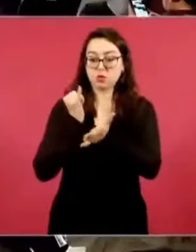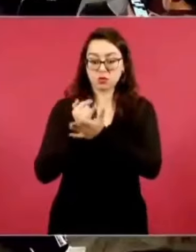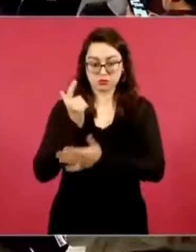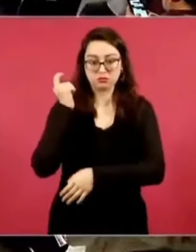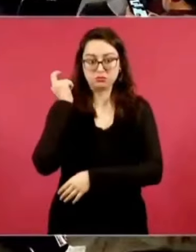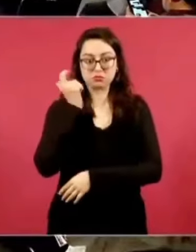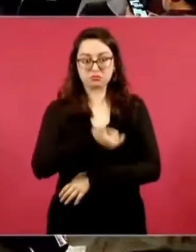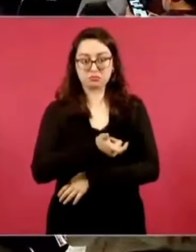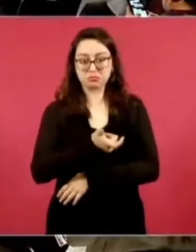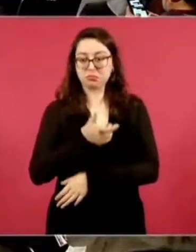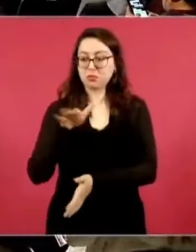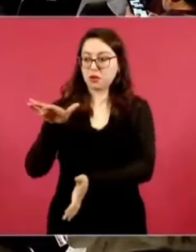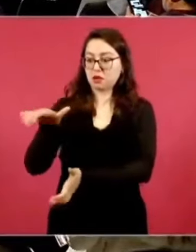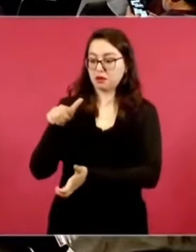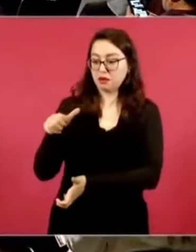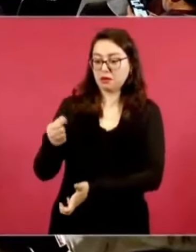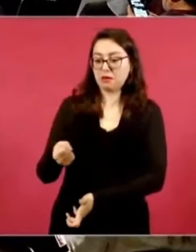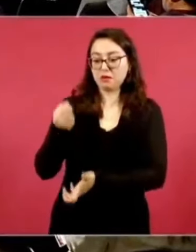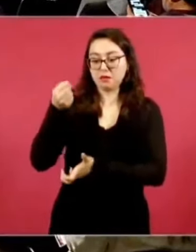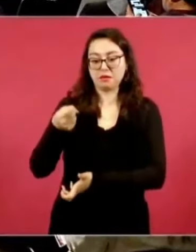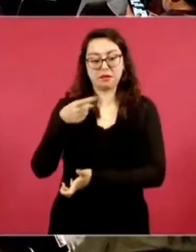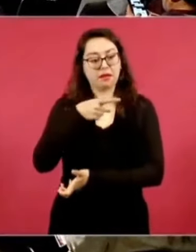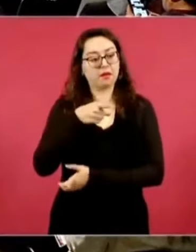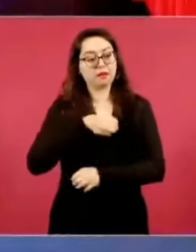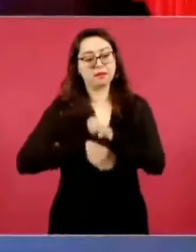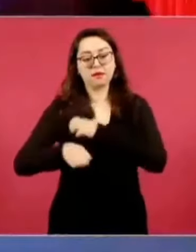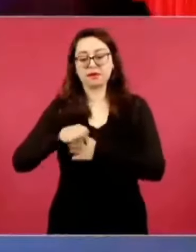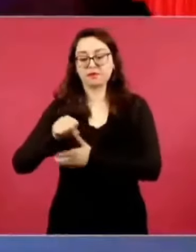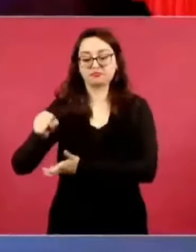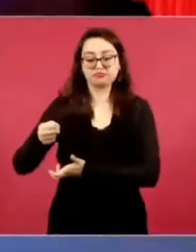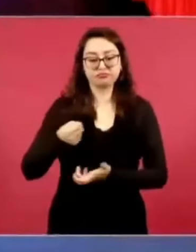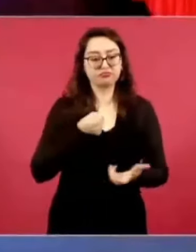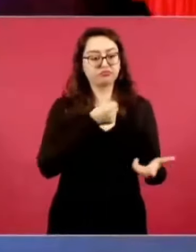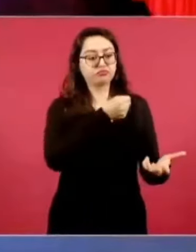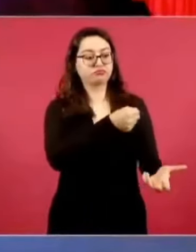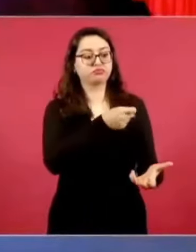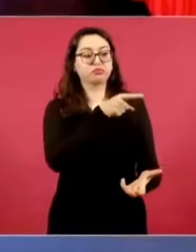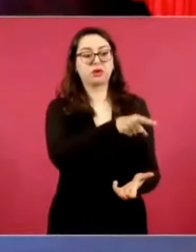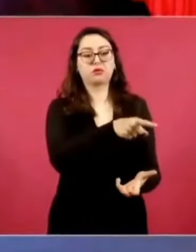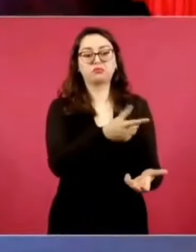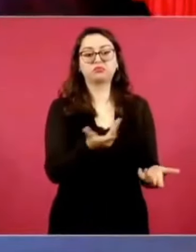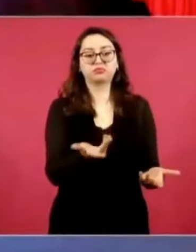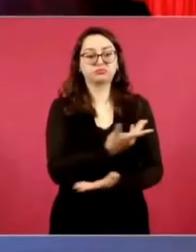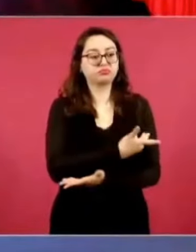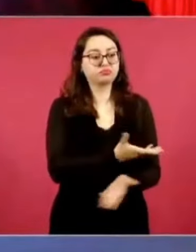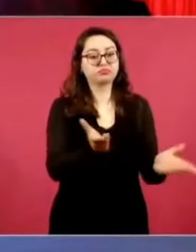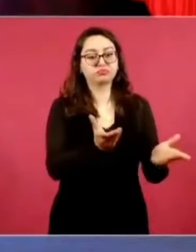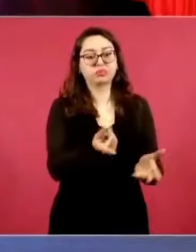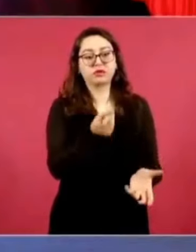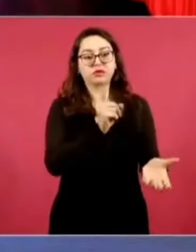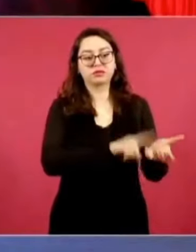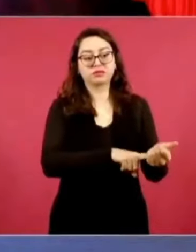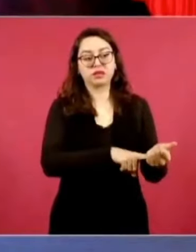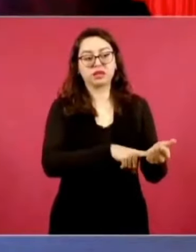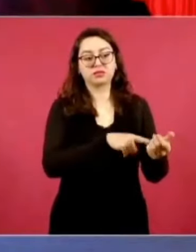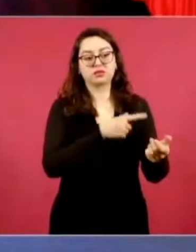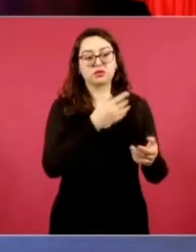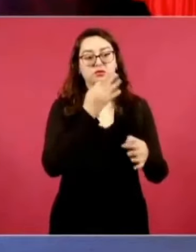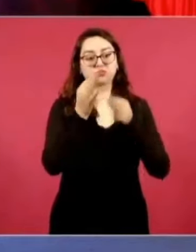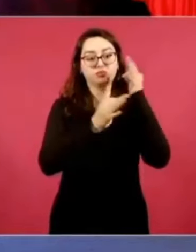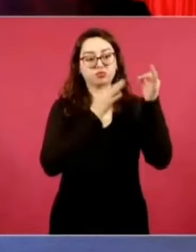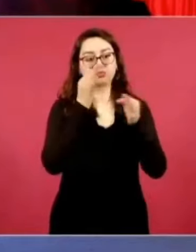a estas empresas y luego se distribuía en medios de